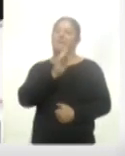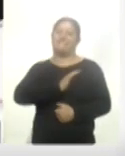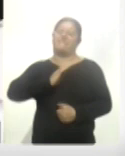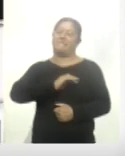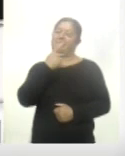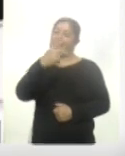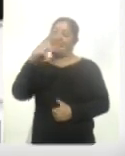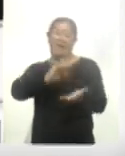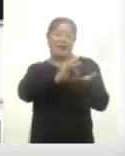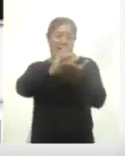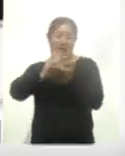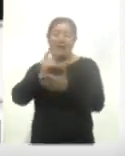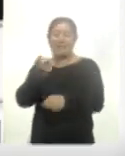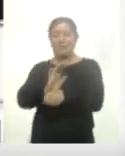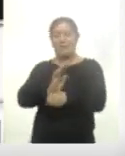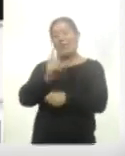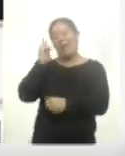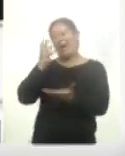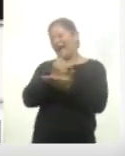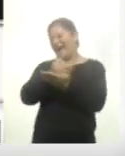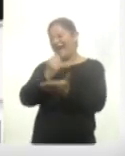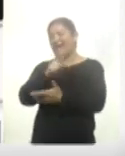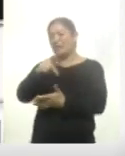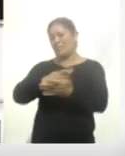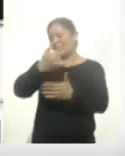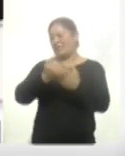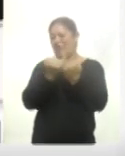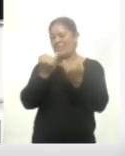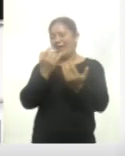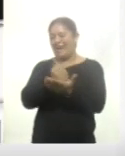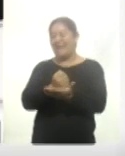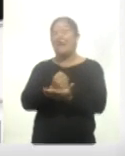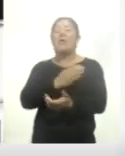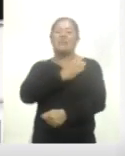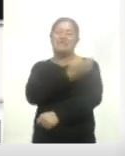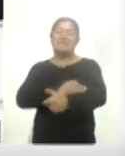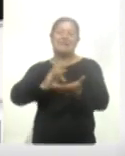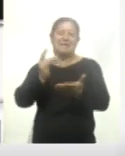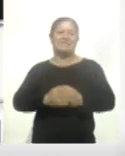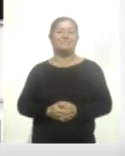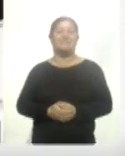para esta película y para todos los proyectos que emprendas. Muchísimas gracias, muy buenas tardes. Gracias a ustedes, buenas tardes.